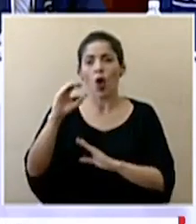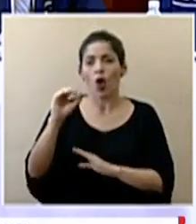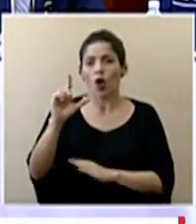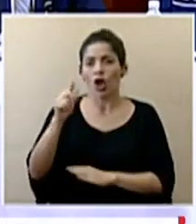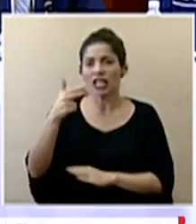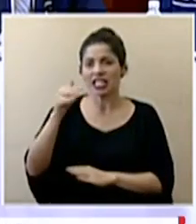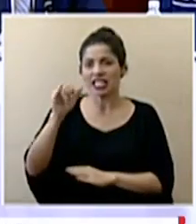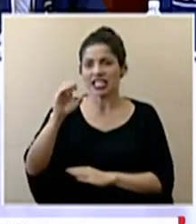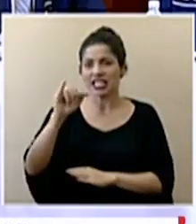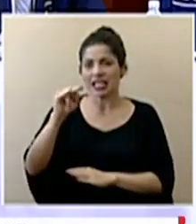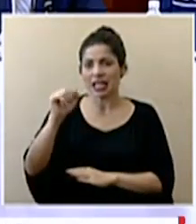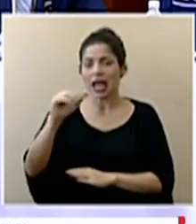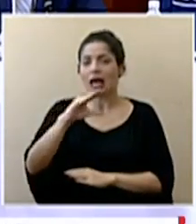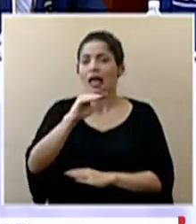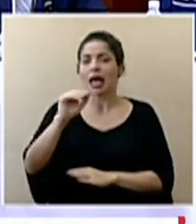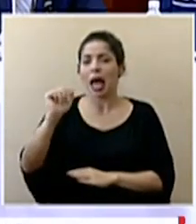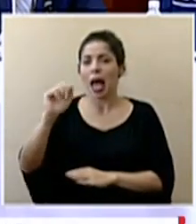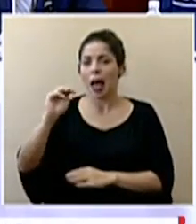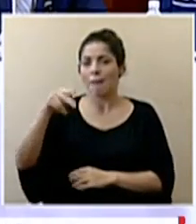y el ampligen?